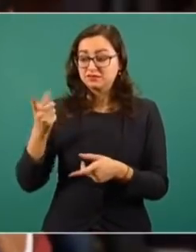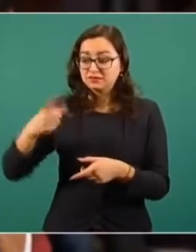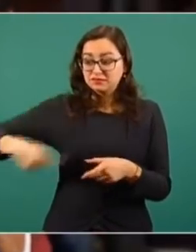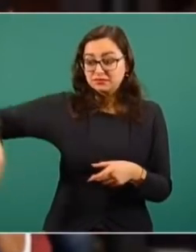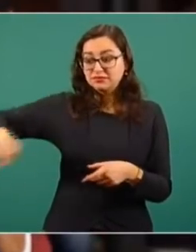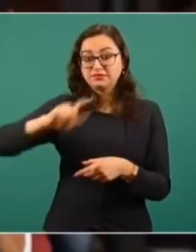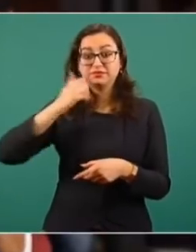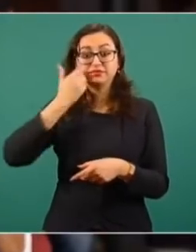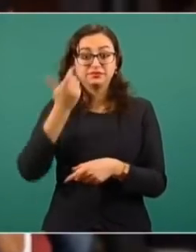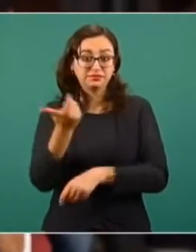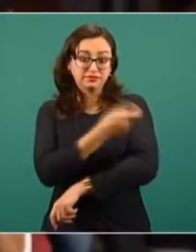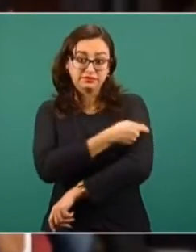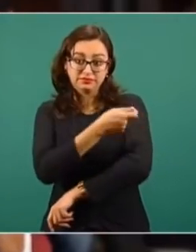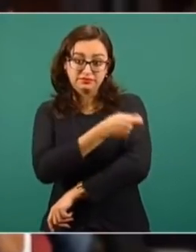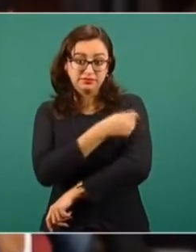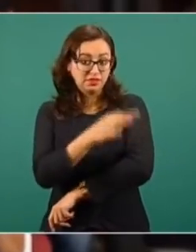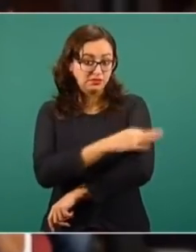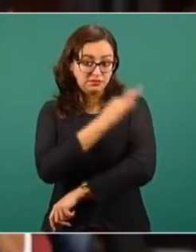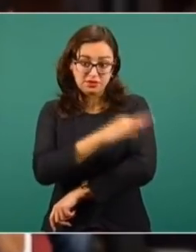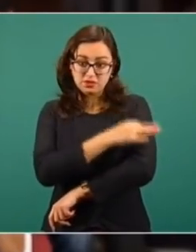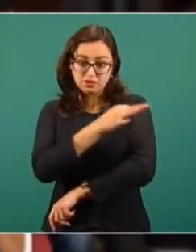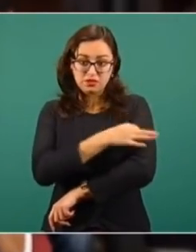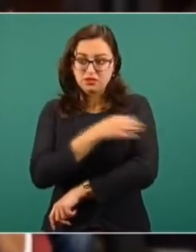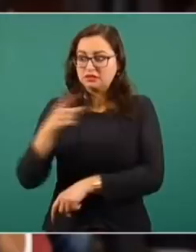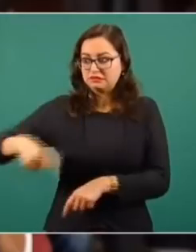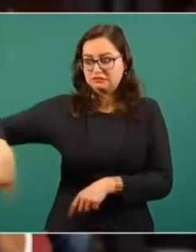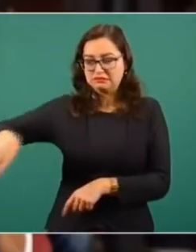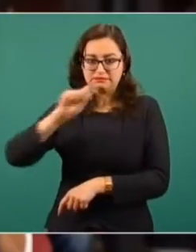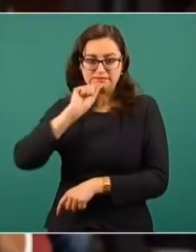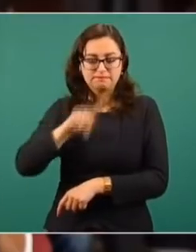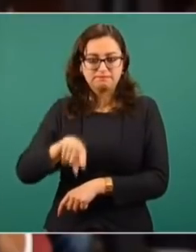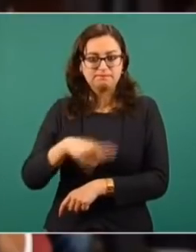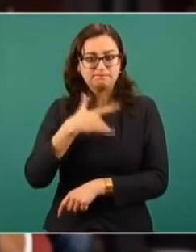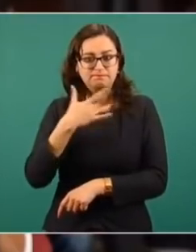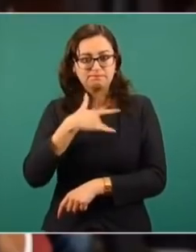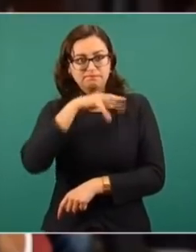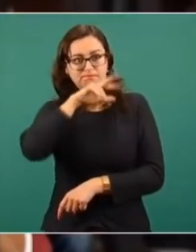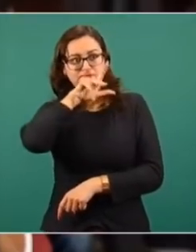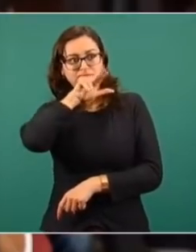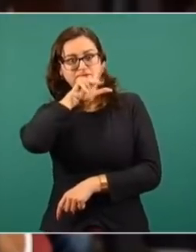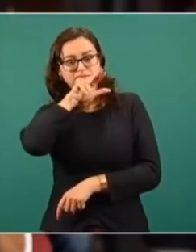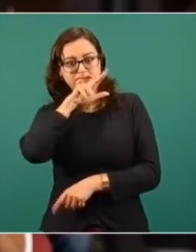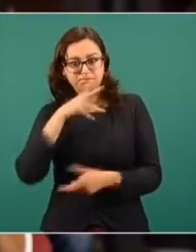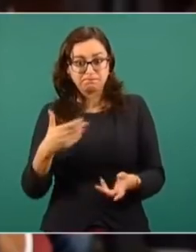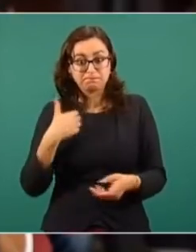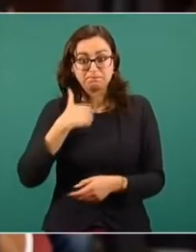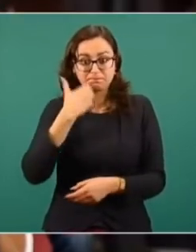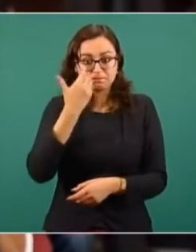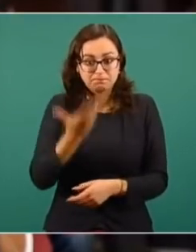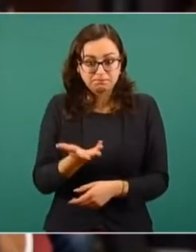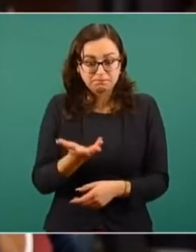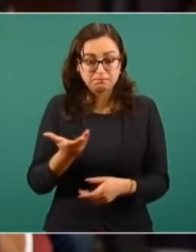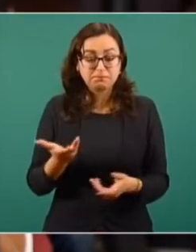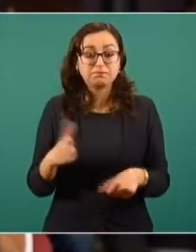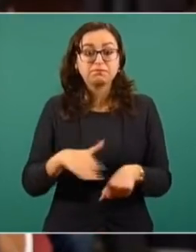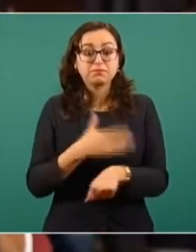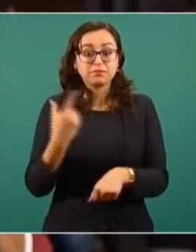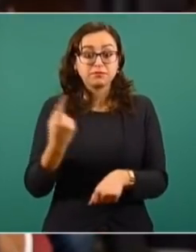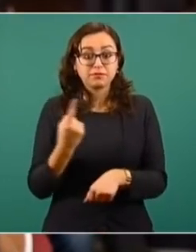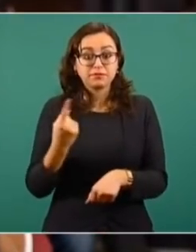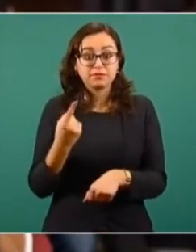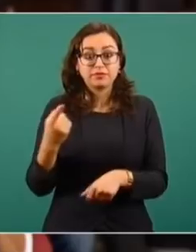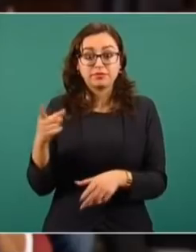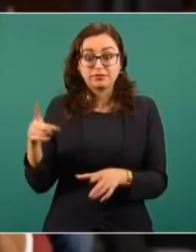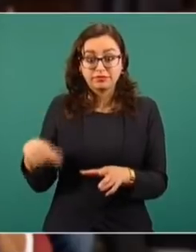pues la misma tarea inherente a ellos, pues les preocupa. Ellos incluso están haciendo una